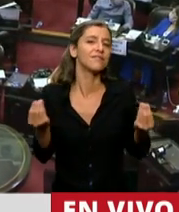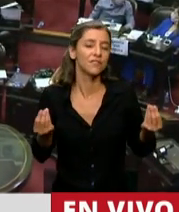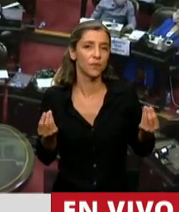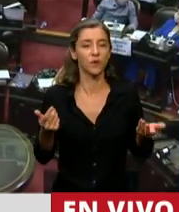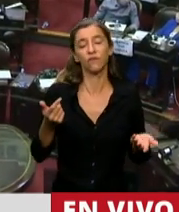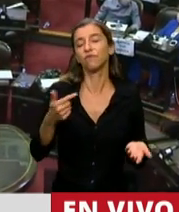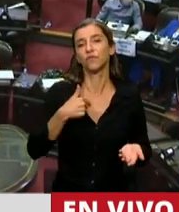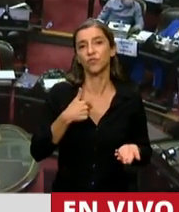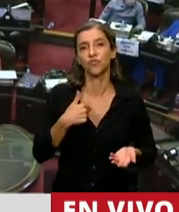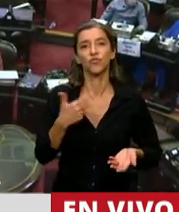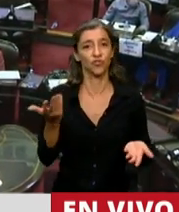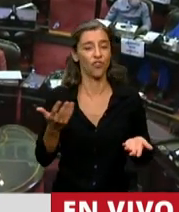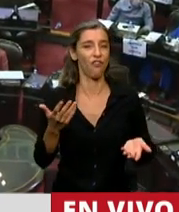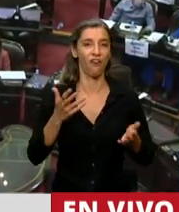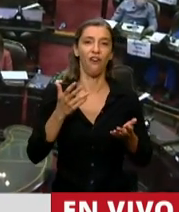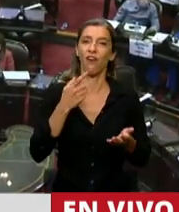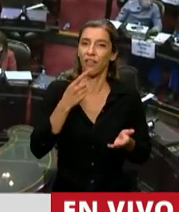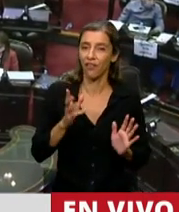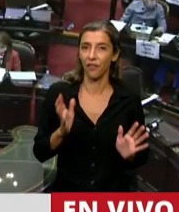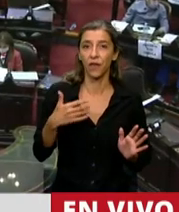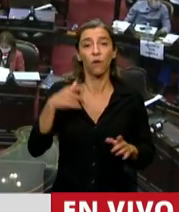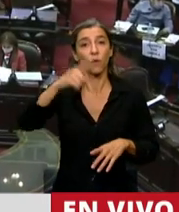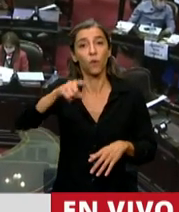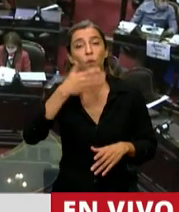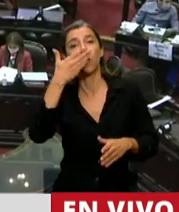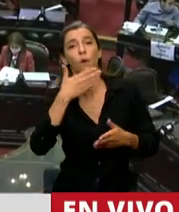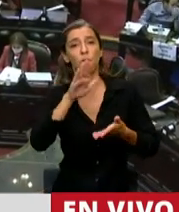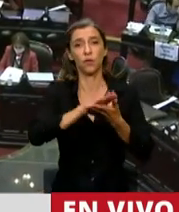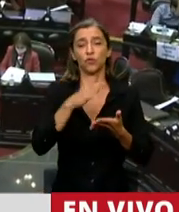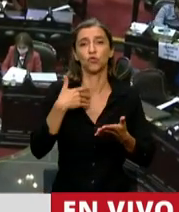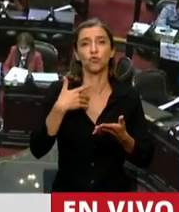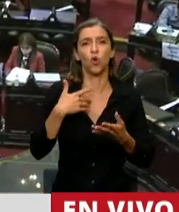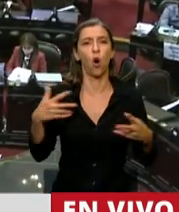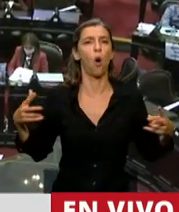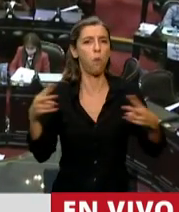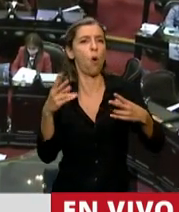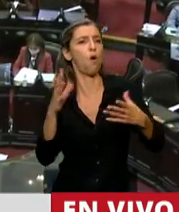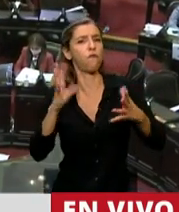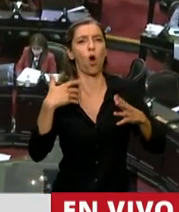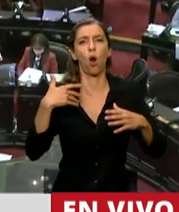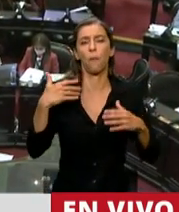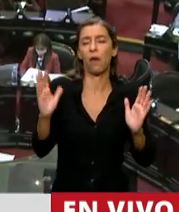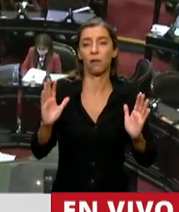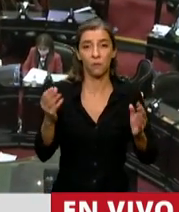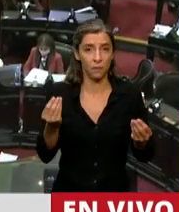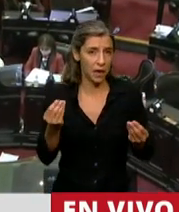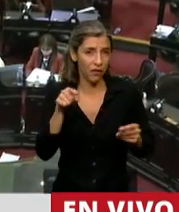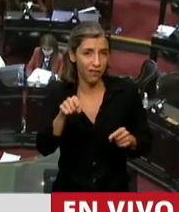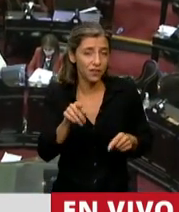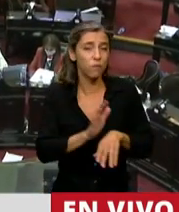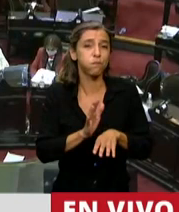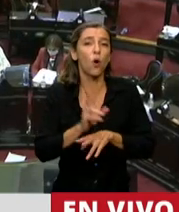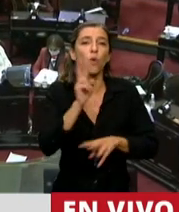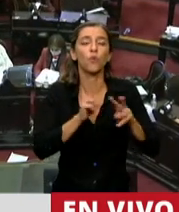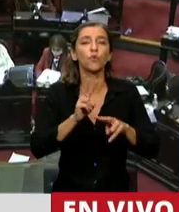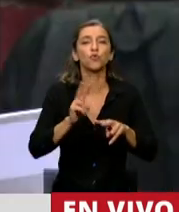estoy diciendo es que la restricción externa de la que tanto hablan es simplemente una manera de poner la culpa